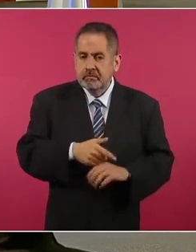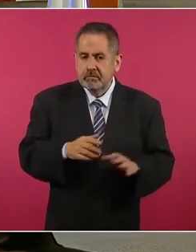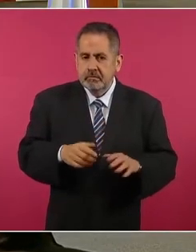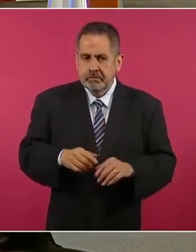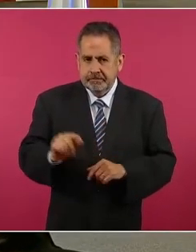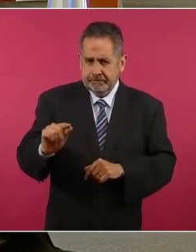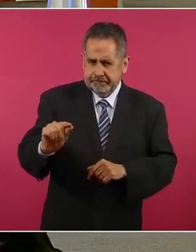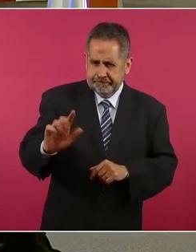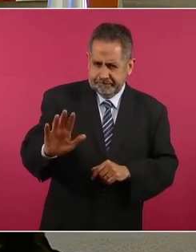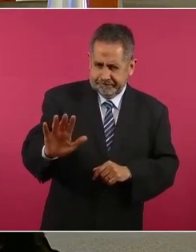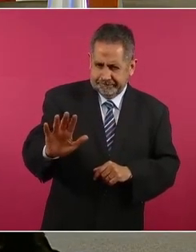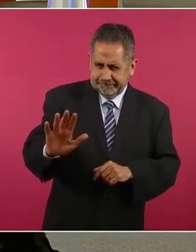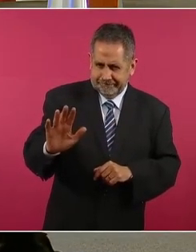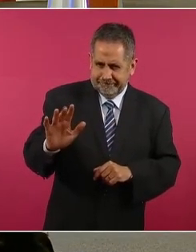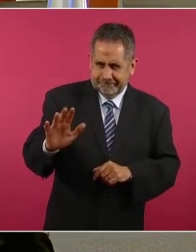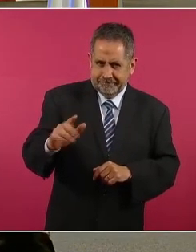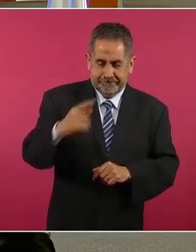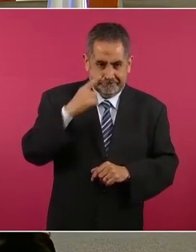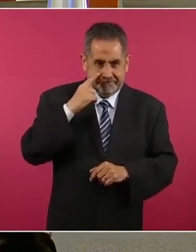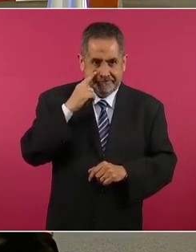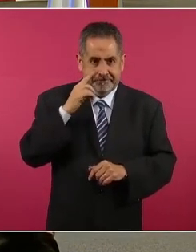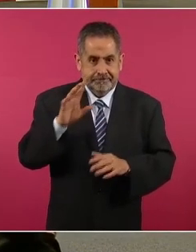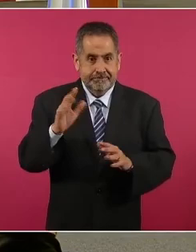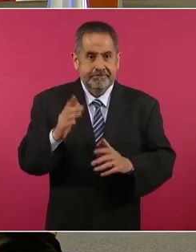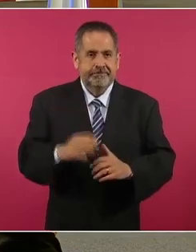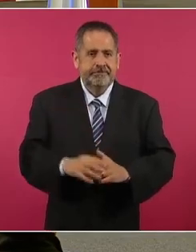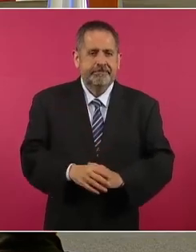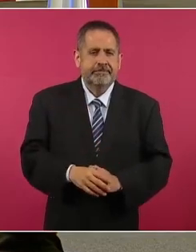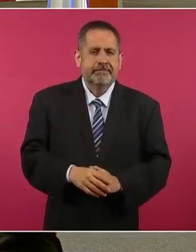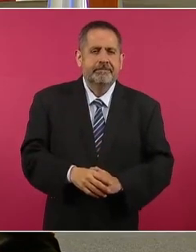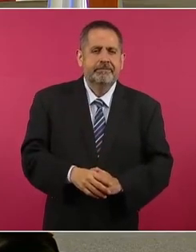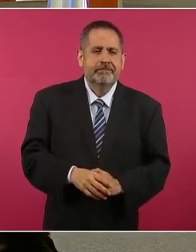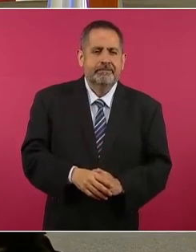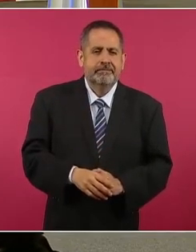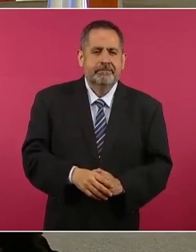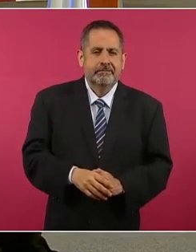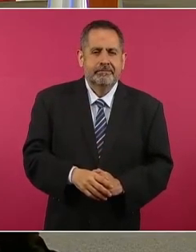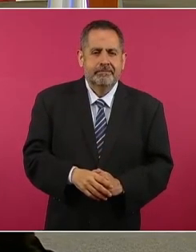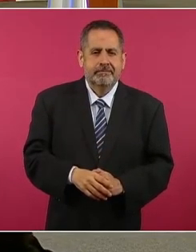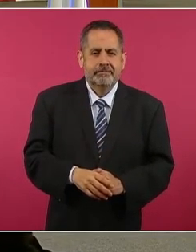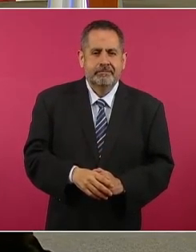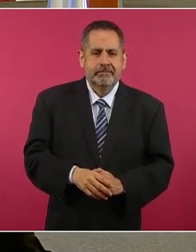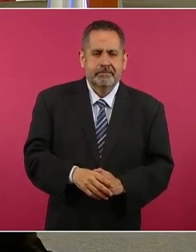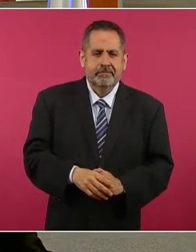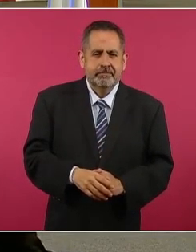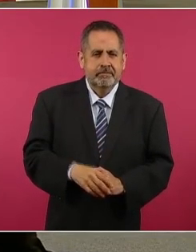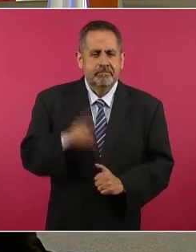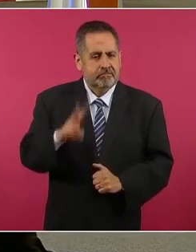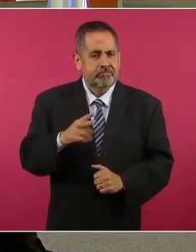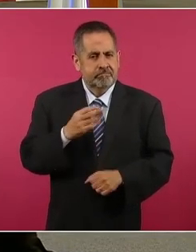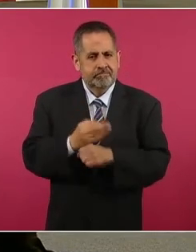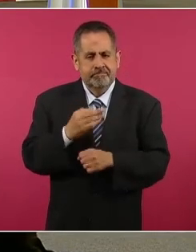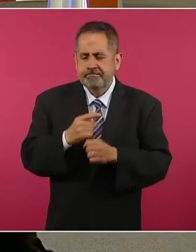Espérenme, vean, pero qué gusto me da